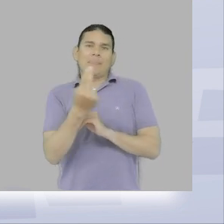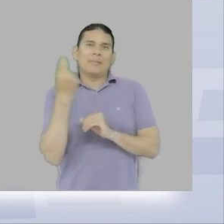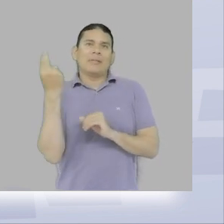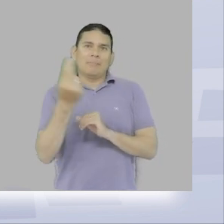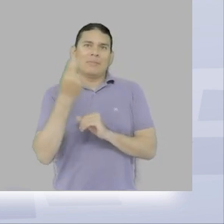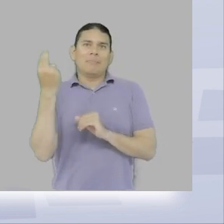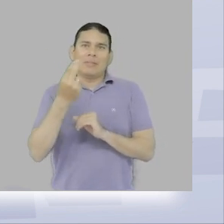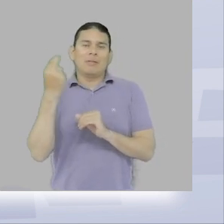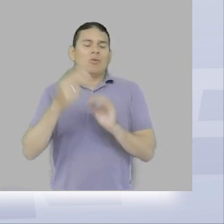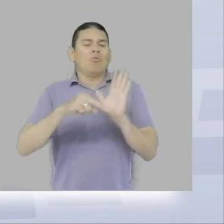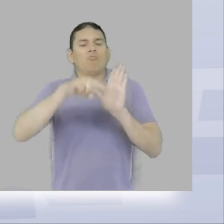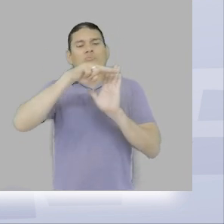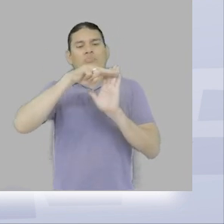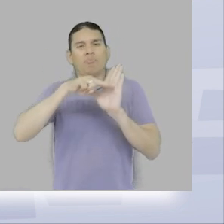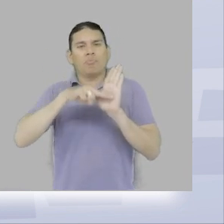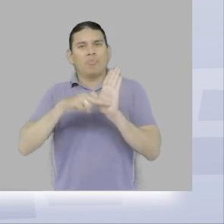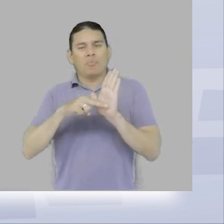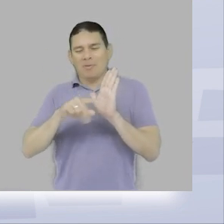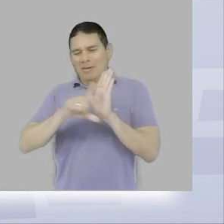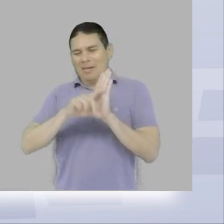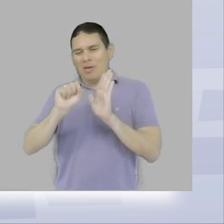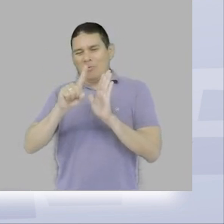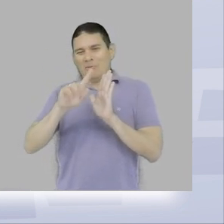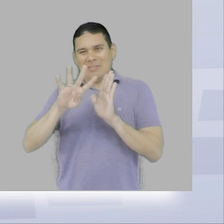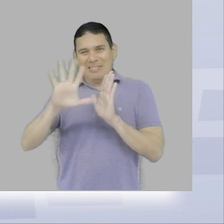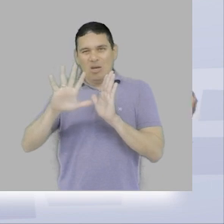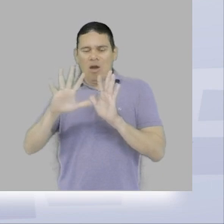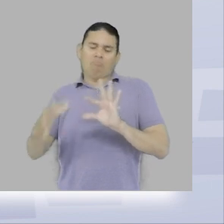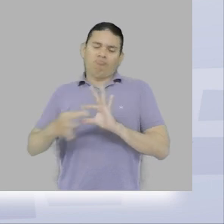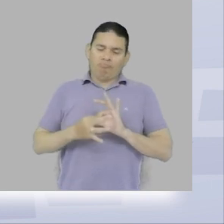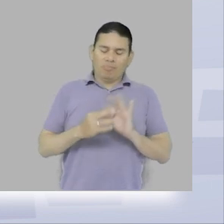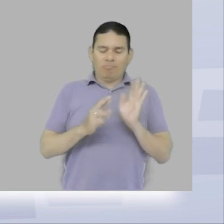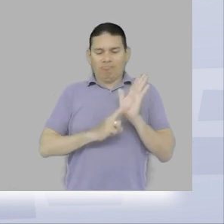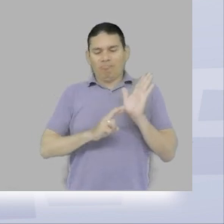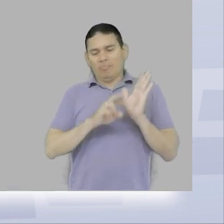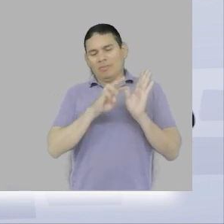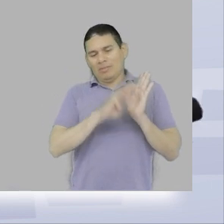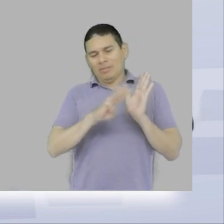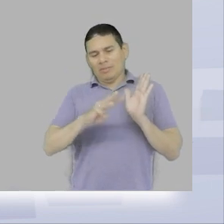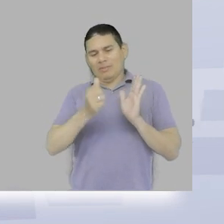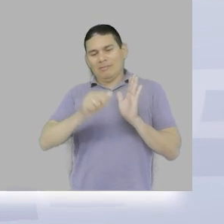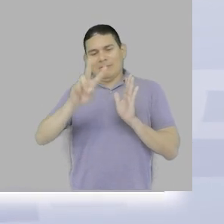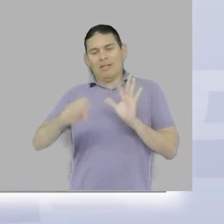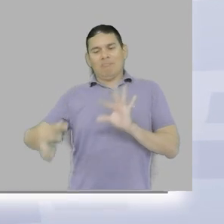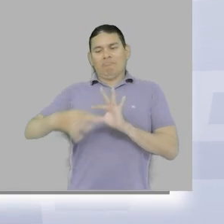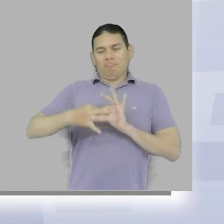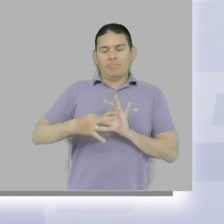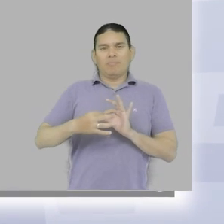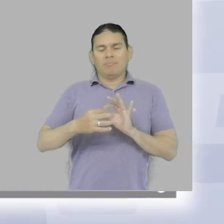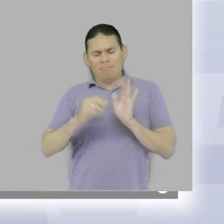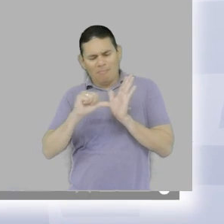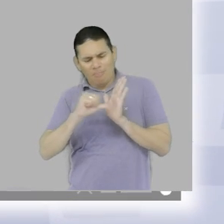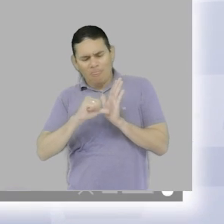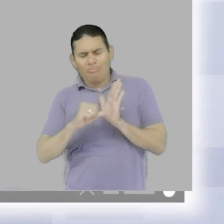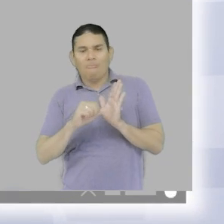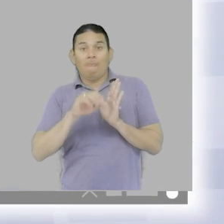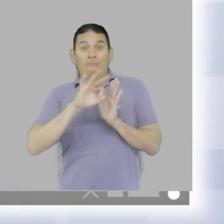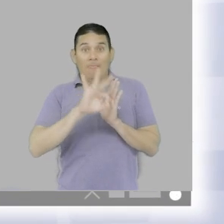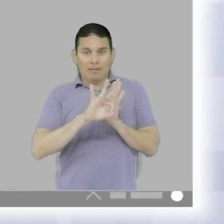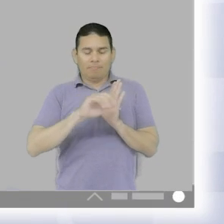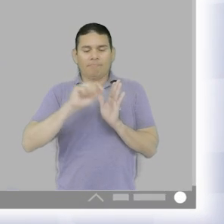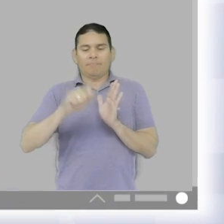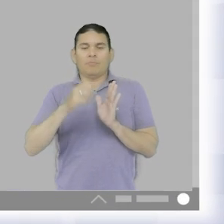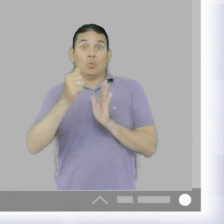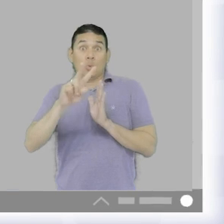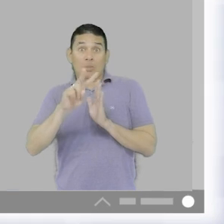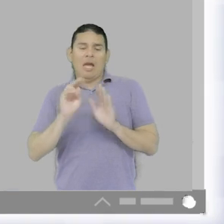resolución que reglamenta un poco la ley 11-45-2007 y en esta resolución, en los artículos 3 y